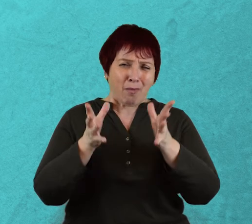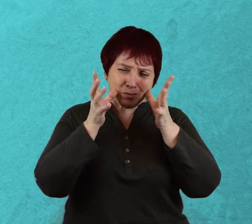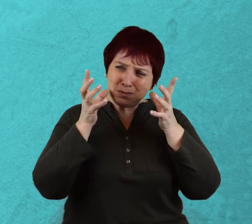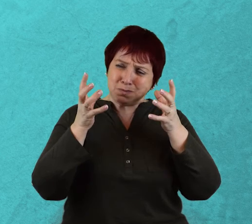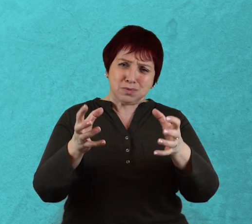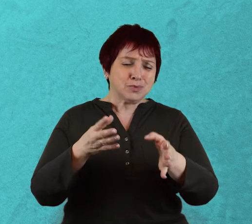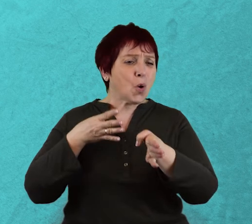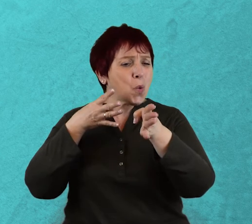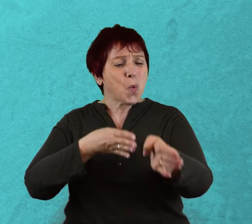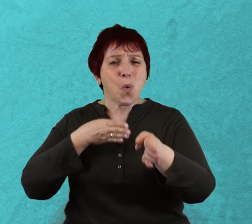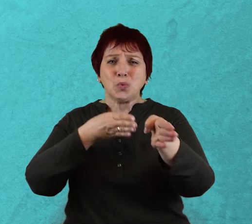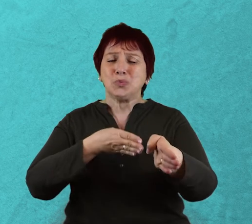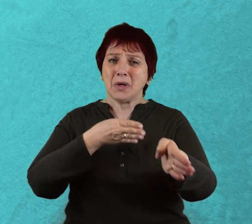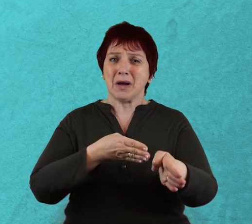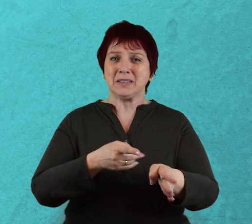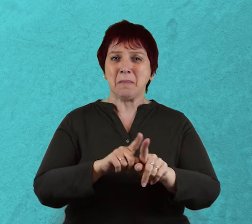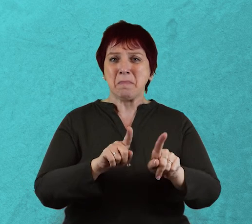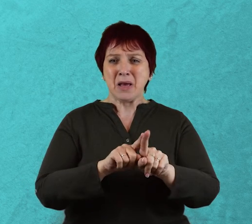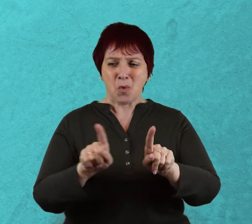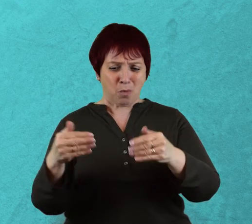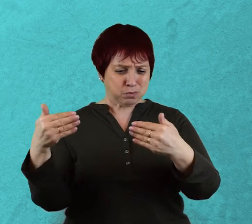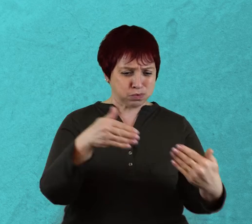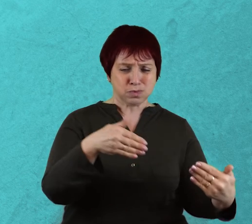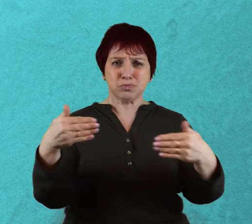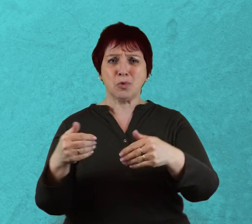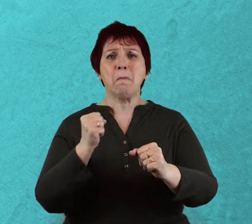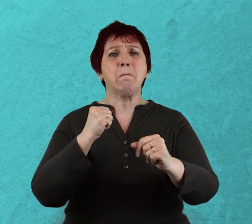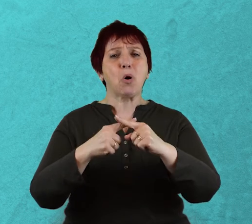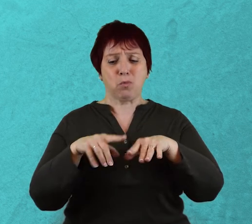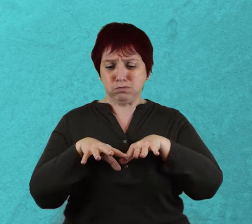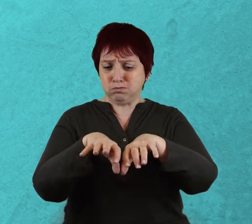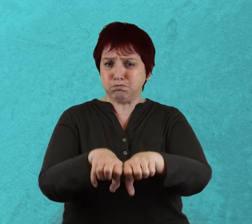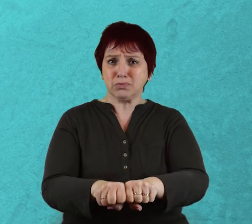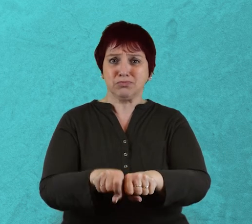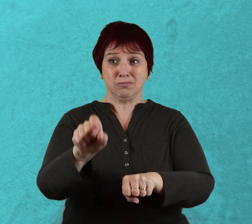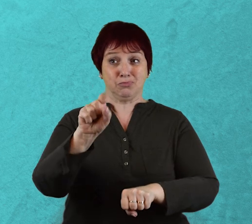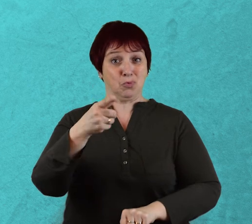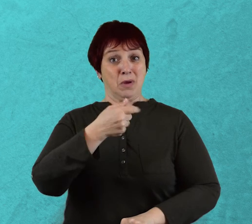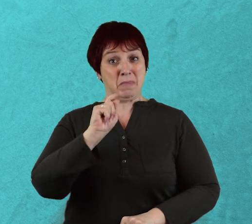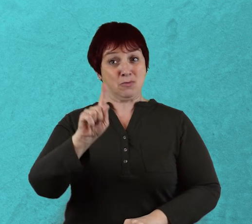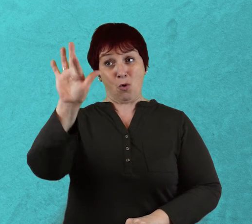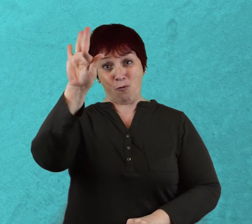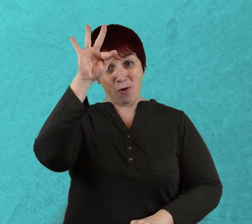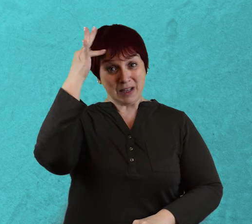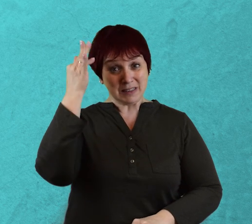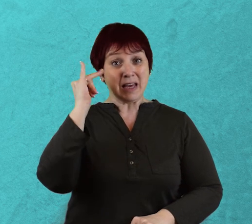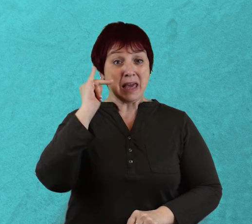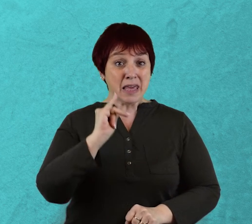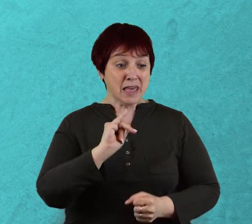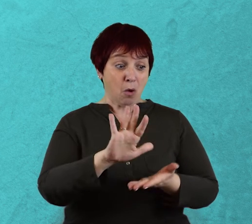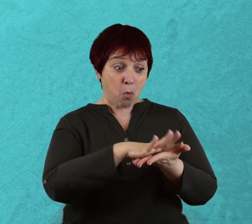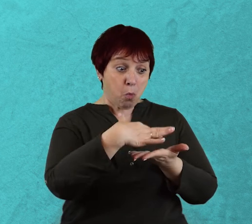horror de la lucha entre las fuerzas de ocupación francesa y el pueblo